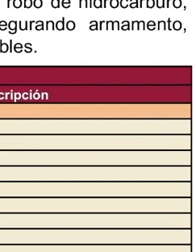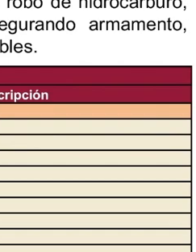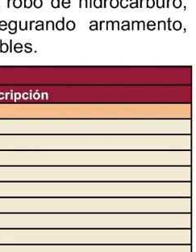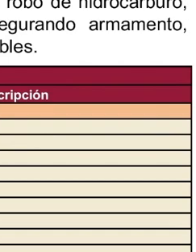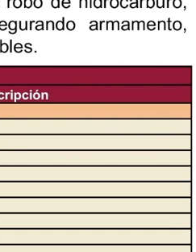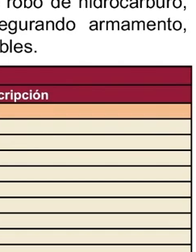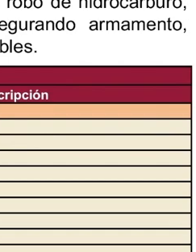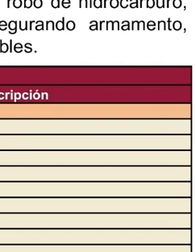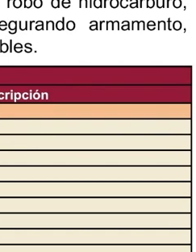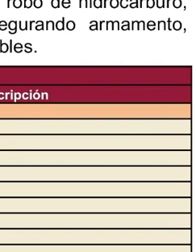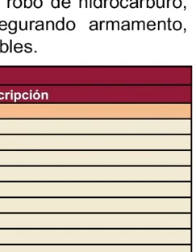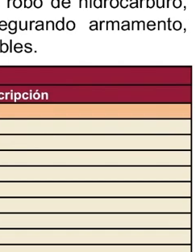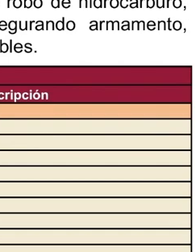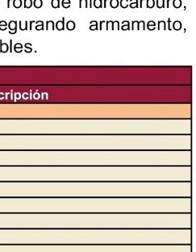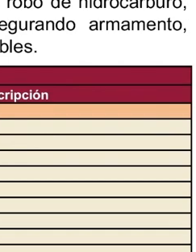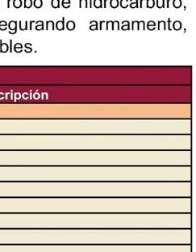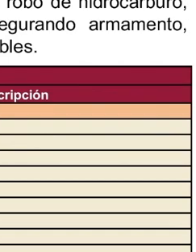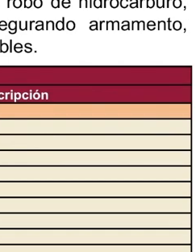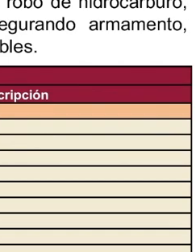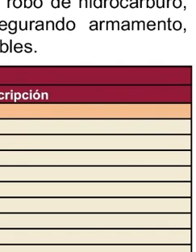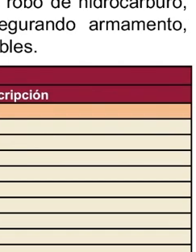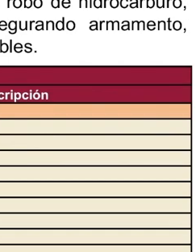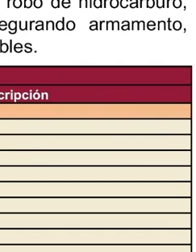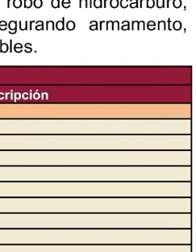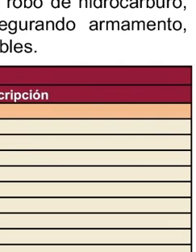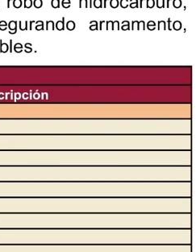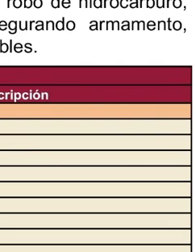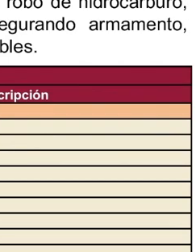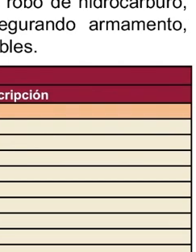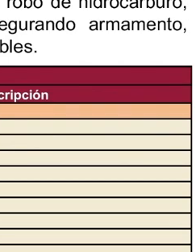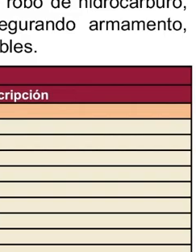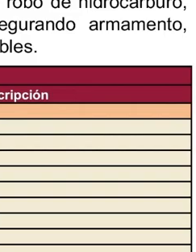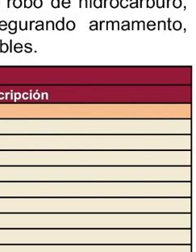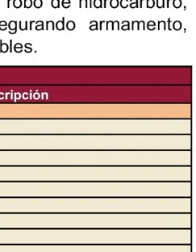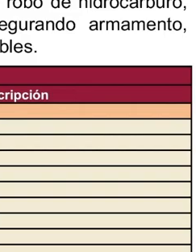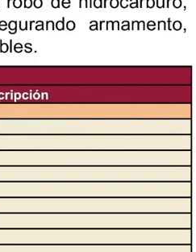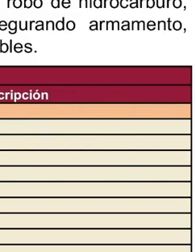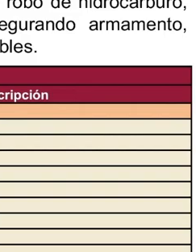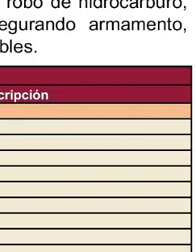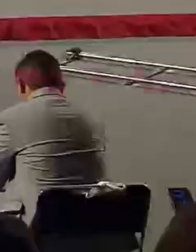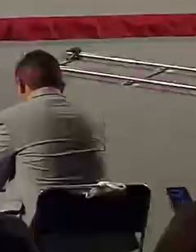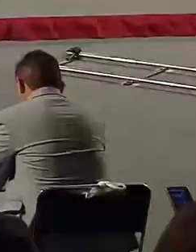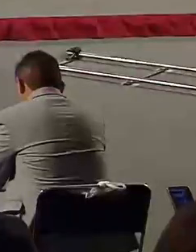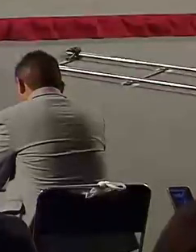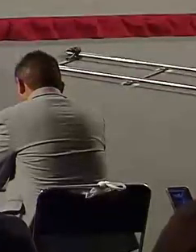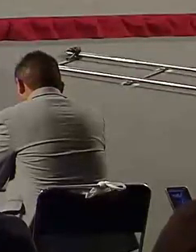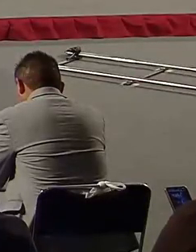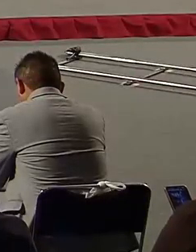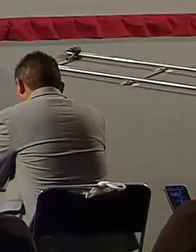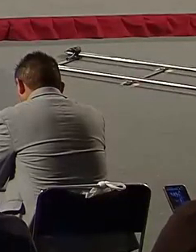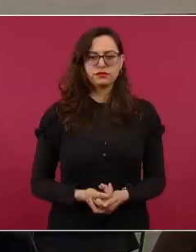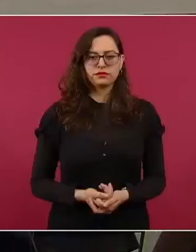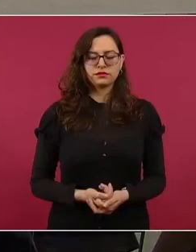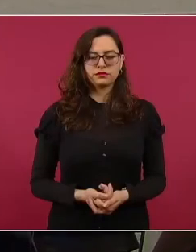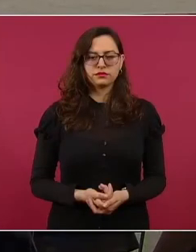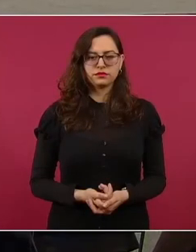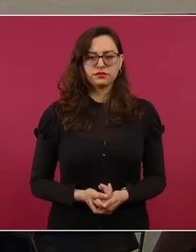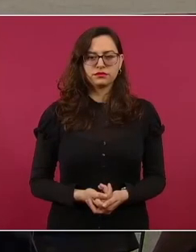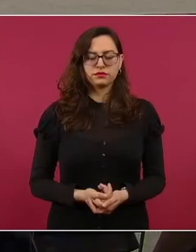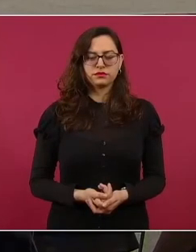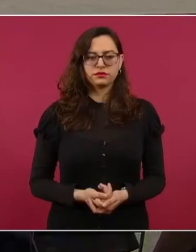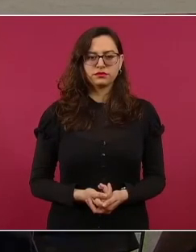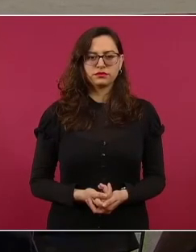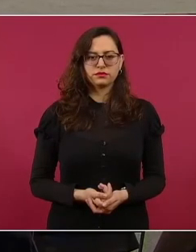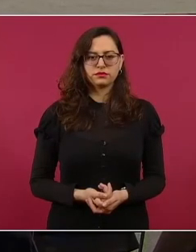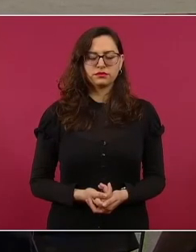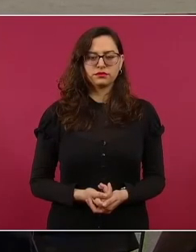a quienes se les presume responsables del delito de robo de hidrocarburo, el llamado huachicol. Siguiente.